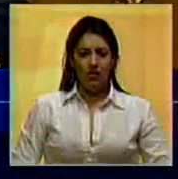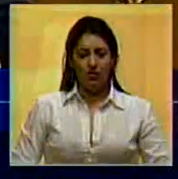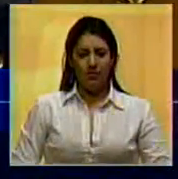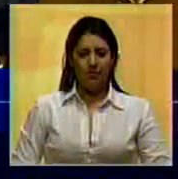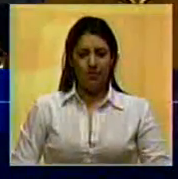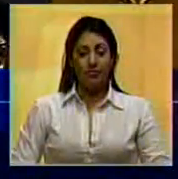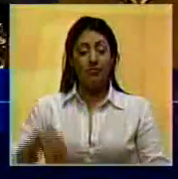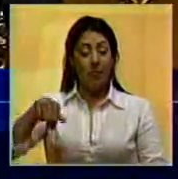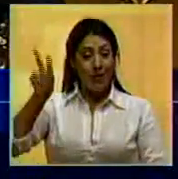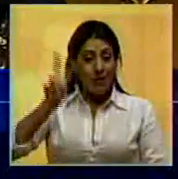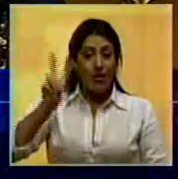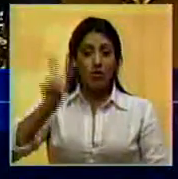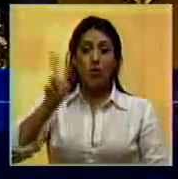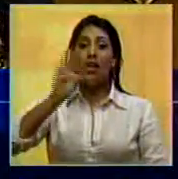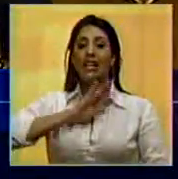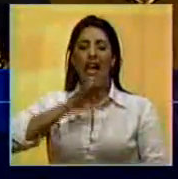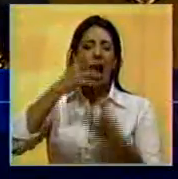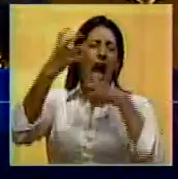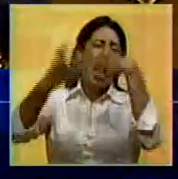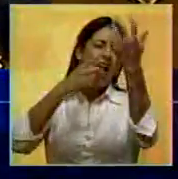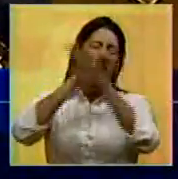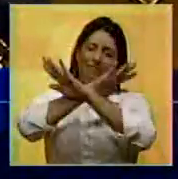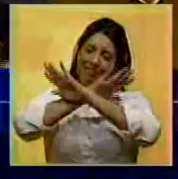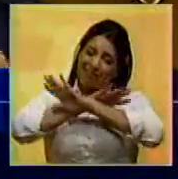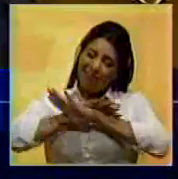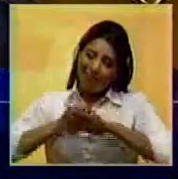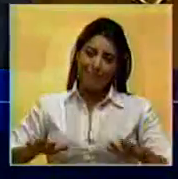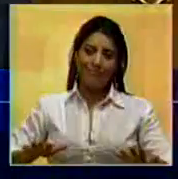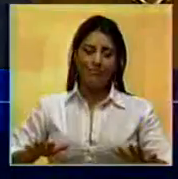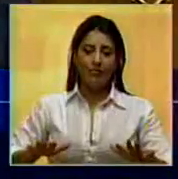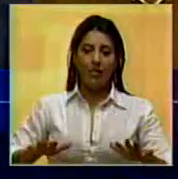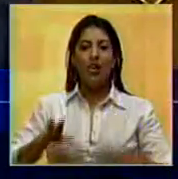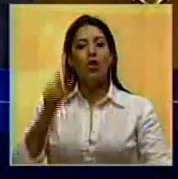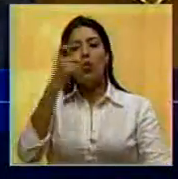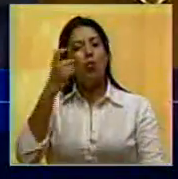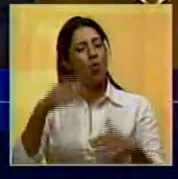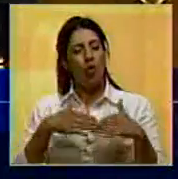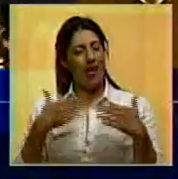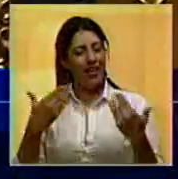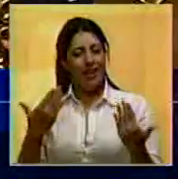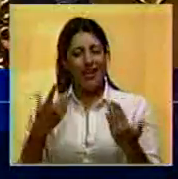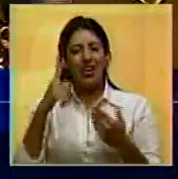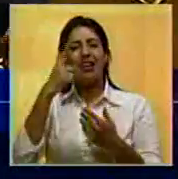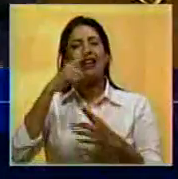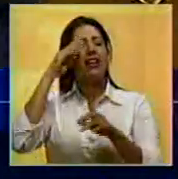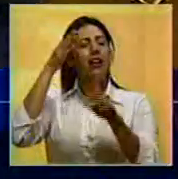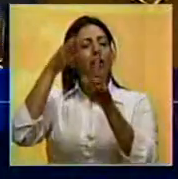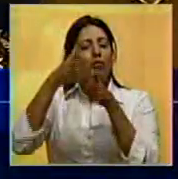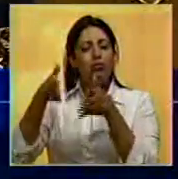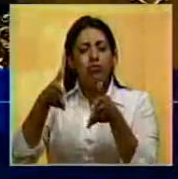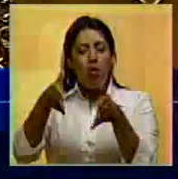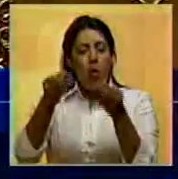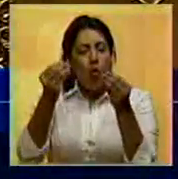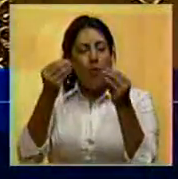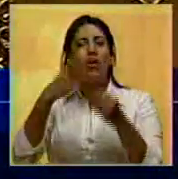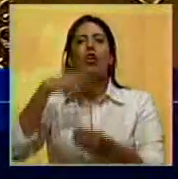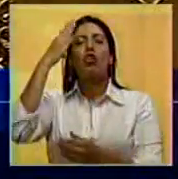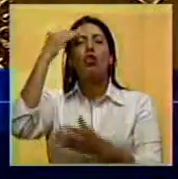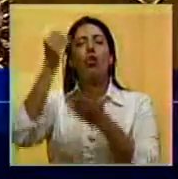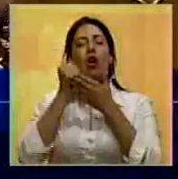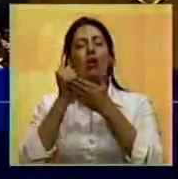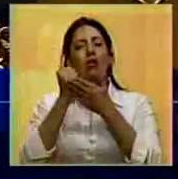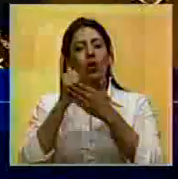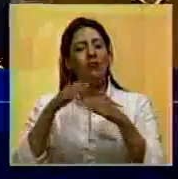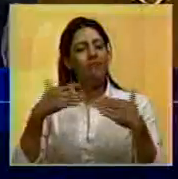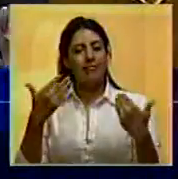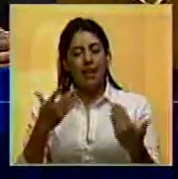de esta Venezuela que ya grita ¡Ya basta! Solo está buscando un cauce y quiera Dios que ese cauce